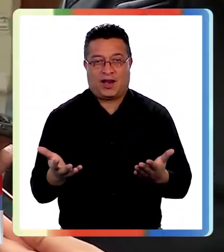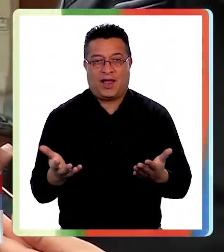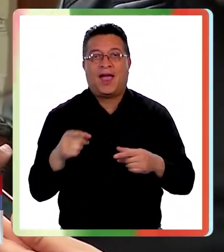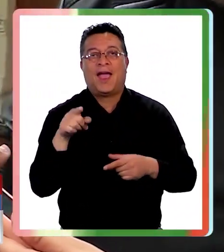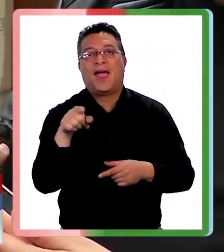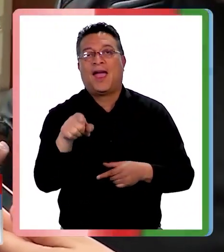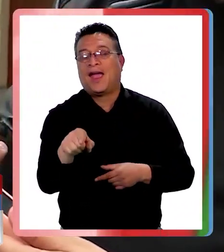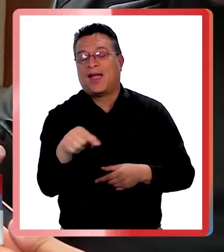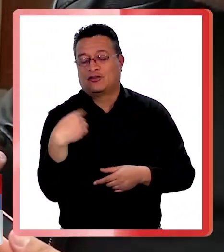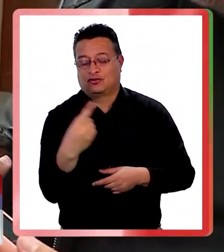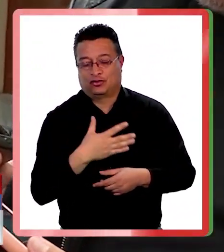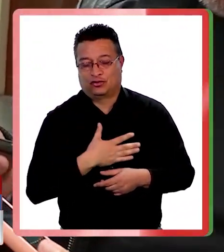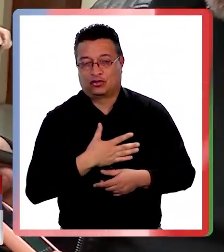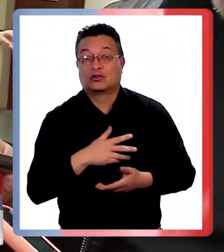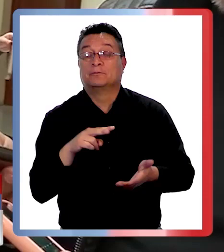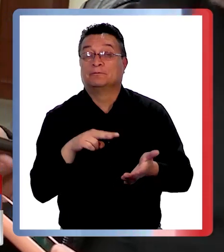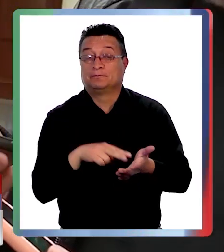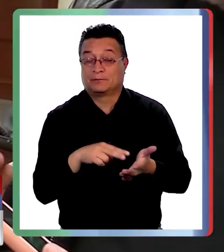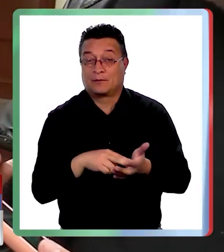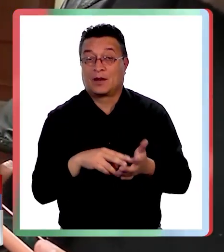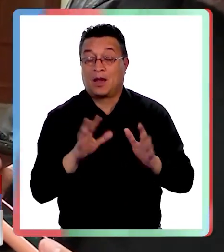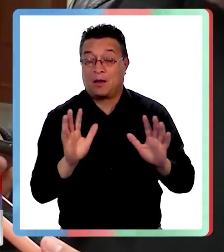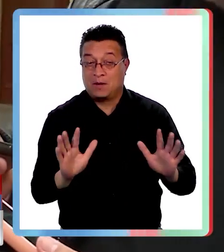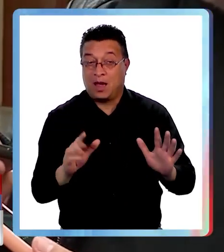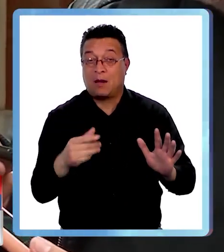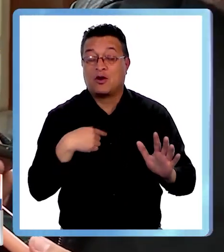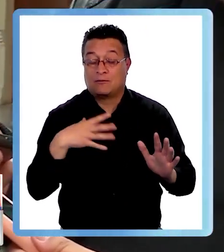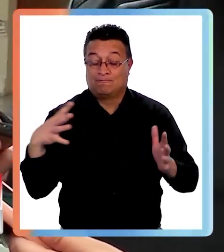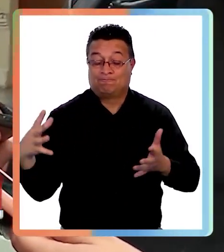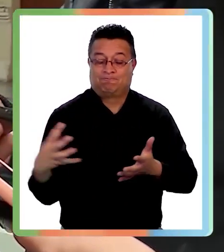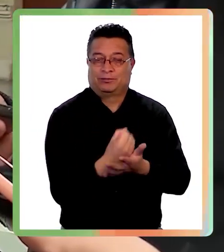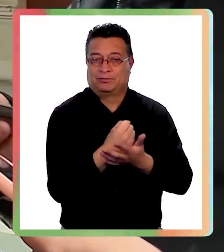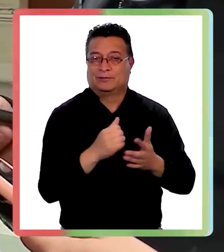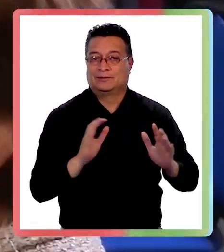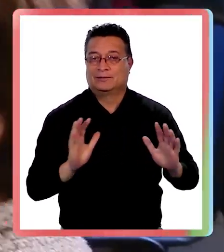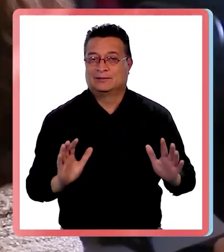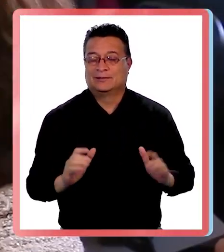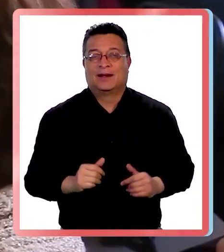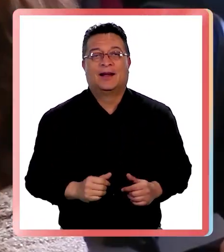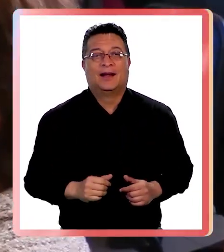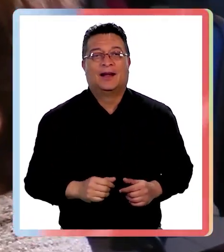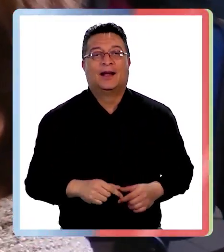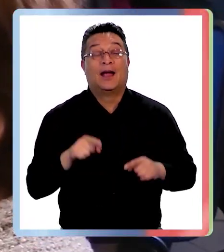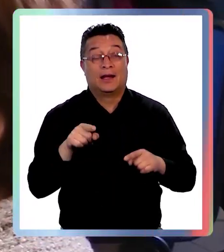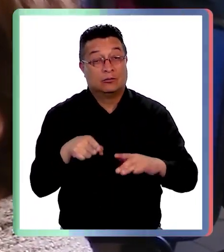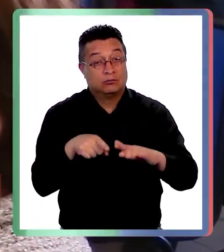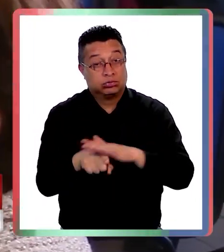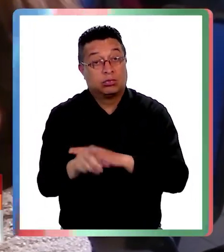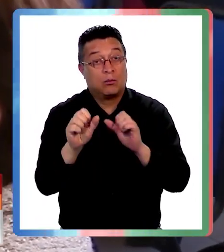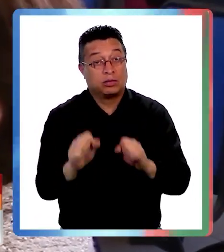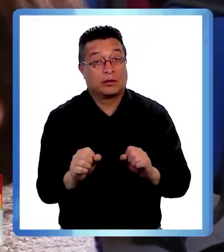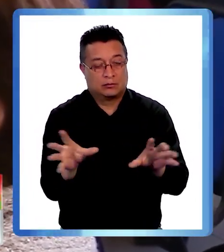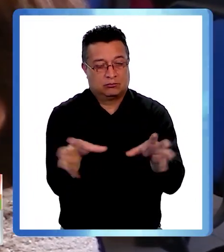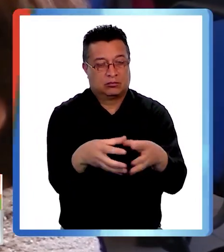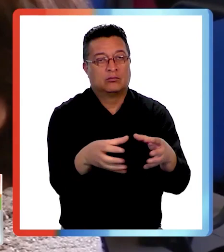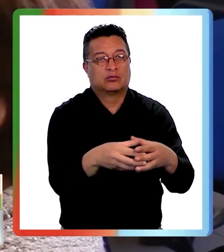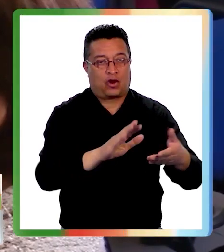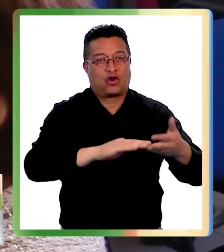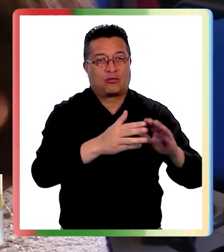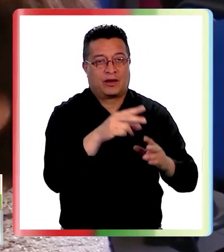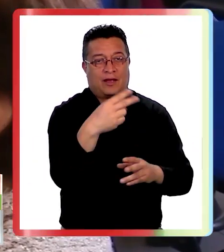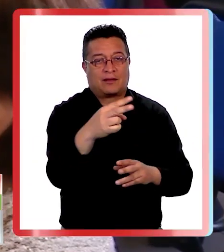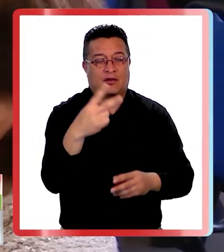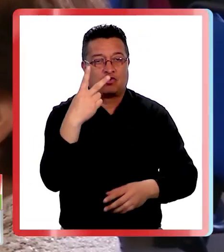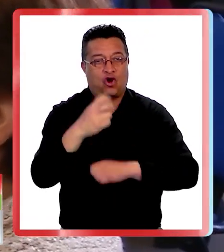nosotros esperamos salir favorecidos. Para poder acceder a esto deben ser organizaciones